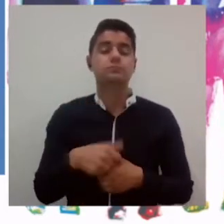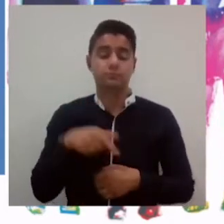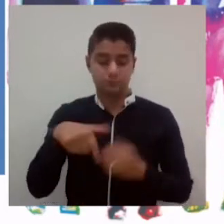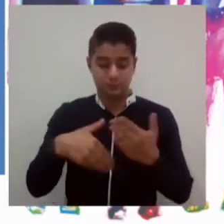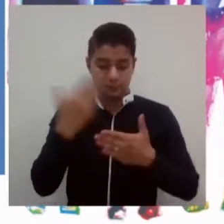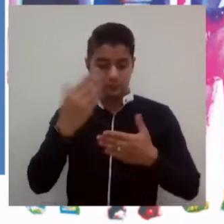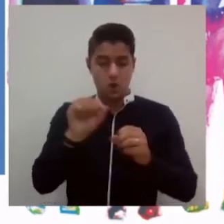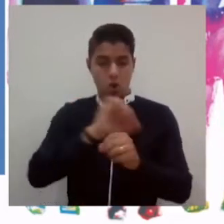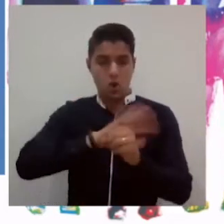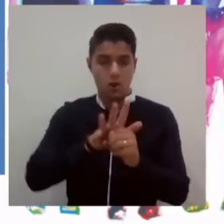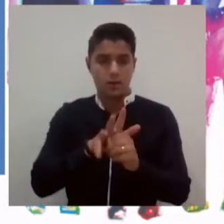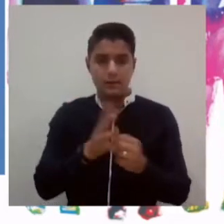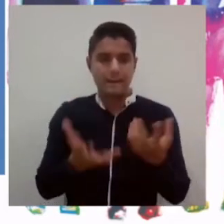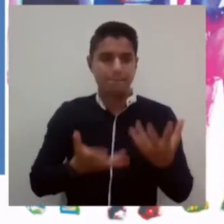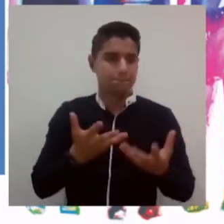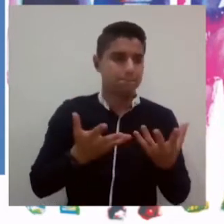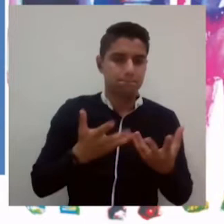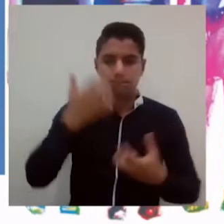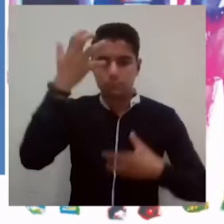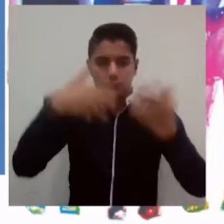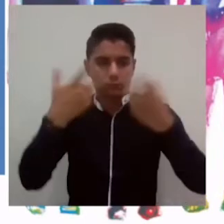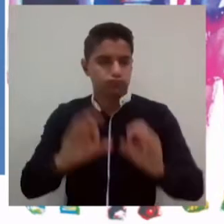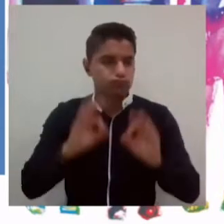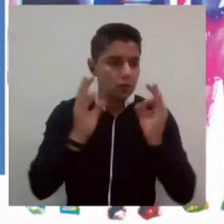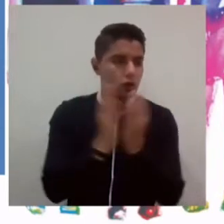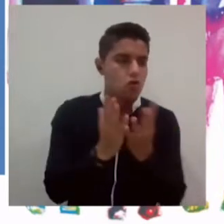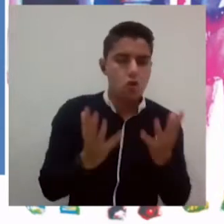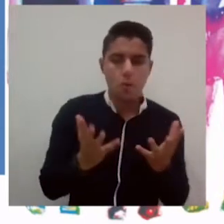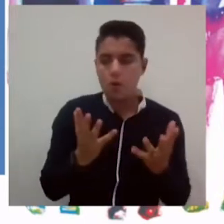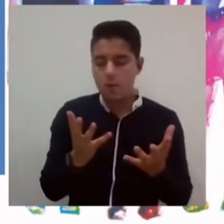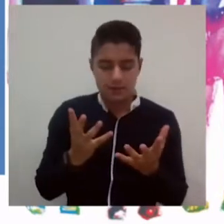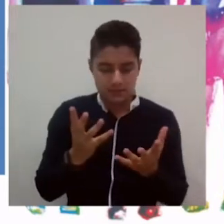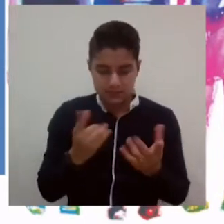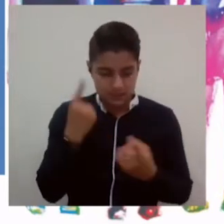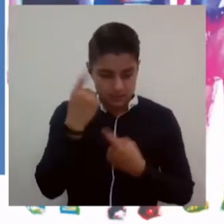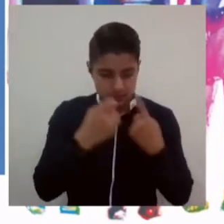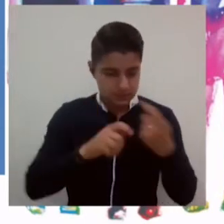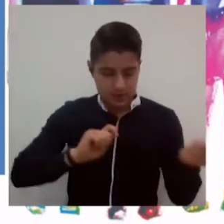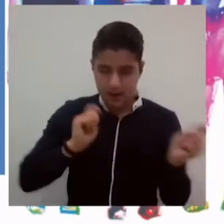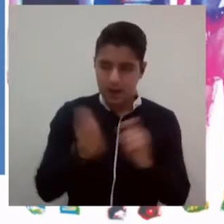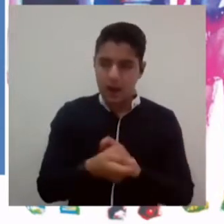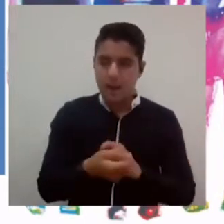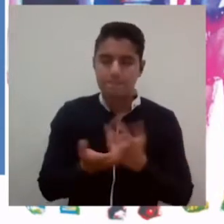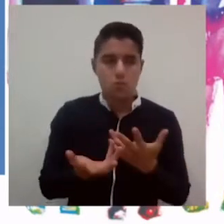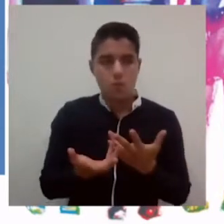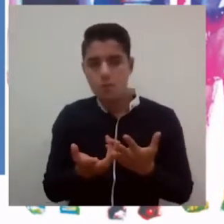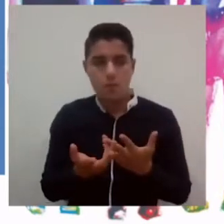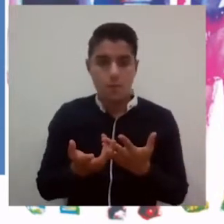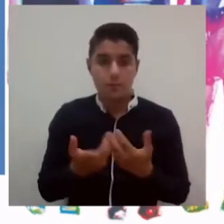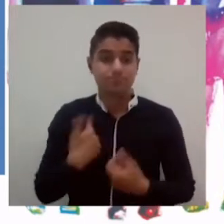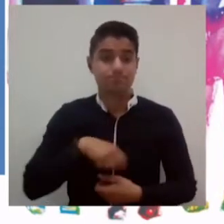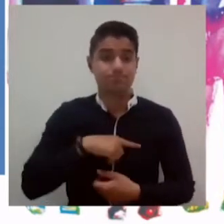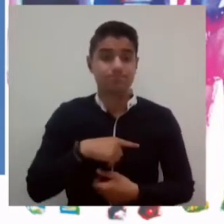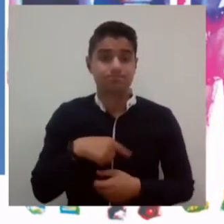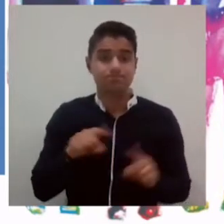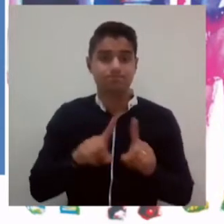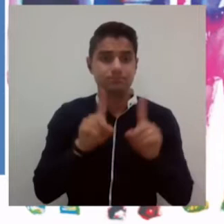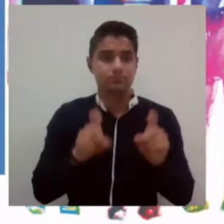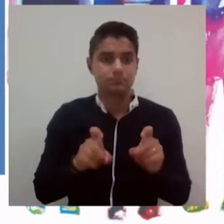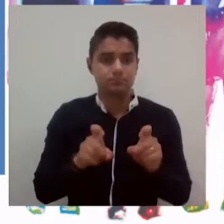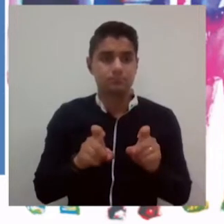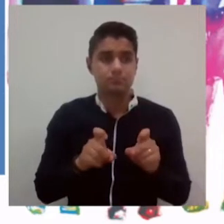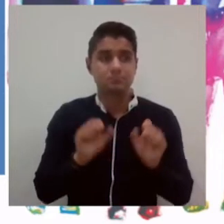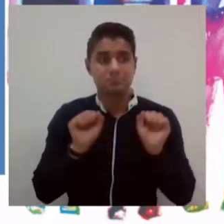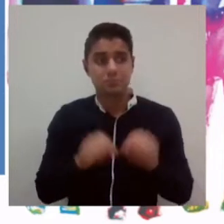educación en Colombia si no cambiaba la forma de hacer las pruebas. Y nos enfrentamos a la interrogante de hacer o no las pruebas de Estado durante